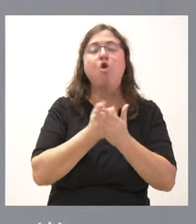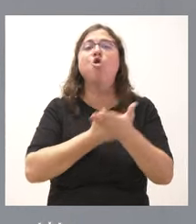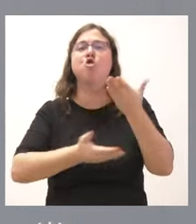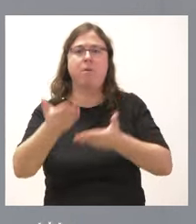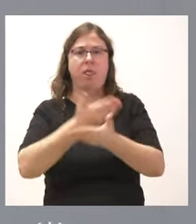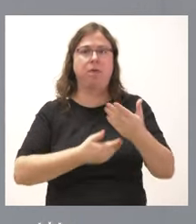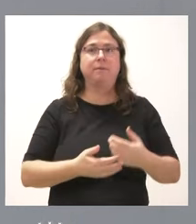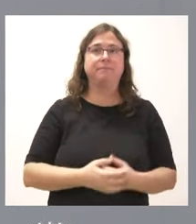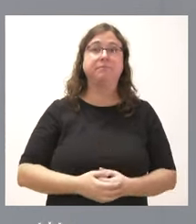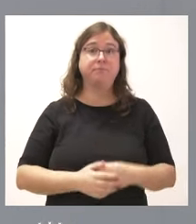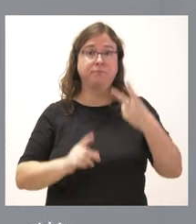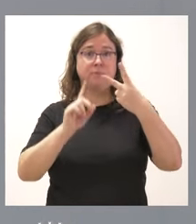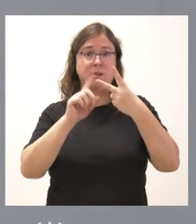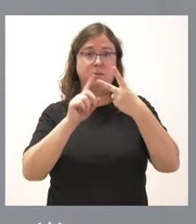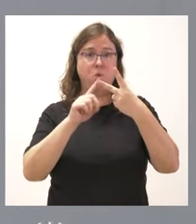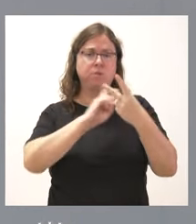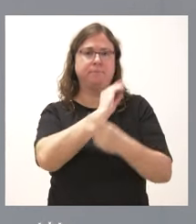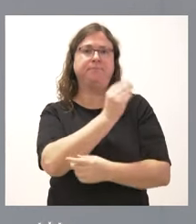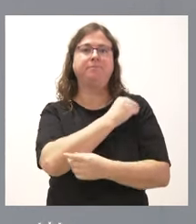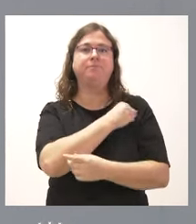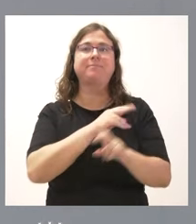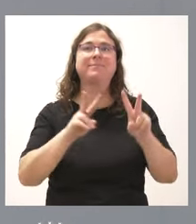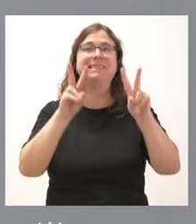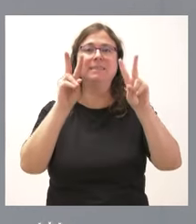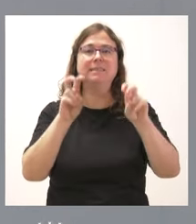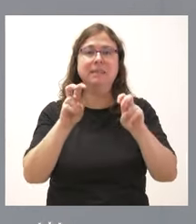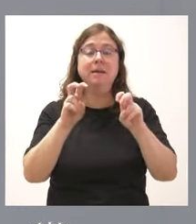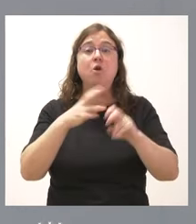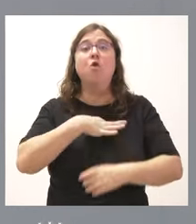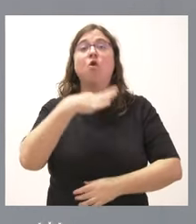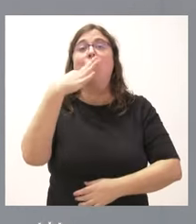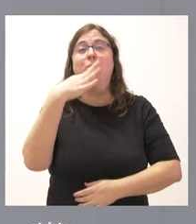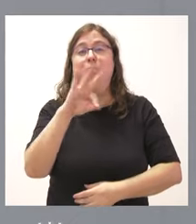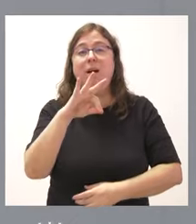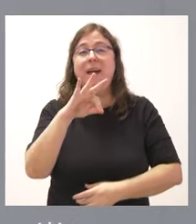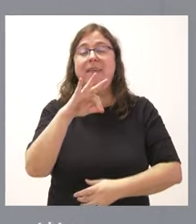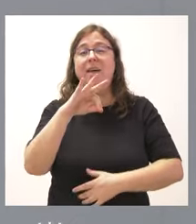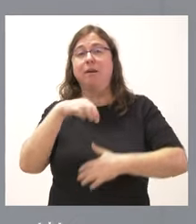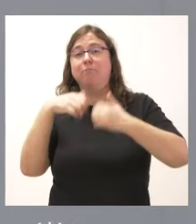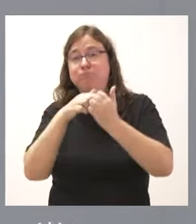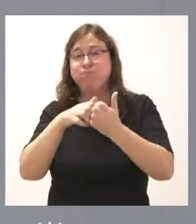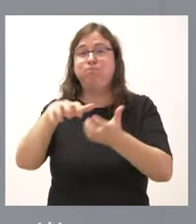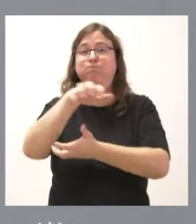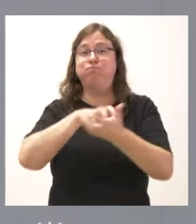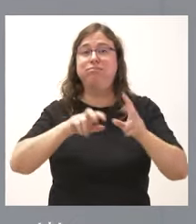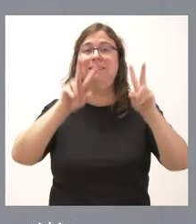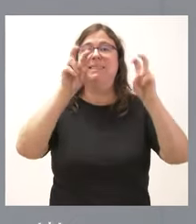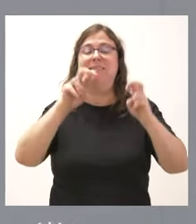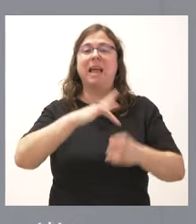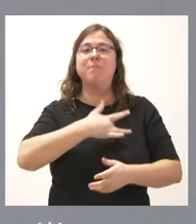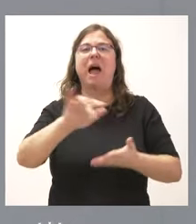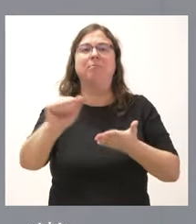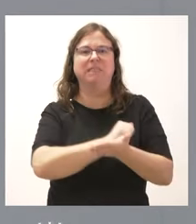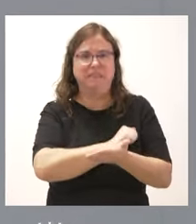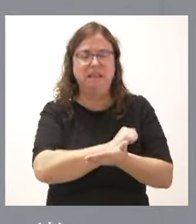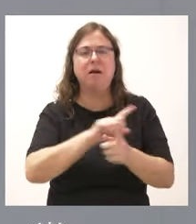En segundo lugar, me plantea usted en relación con el posible enfrentamiento que genera el tema de la amnistía y